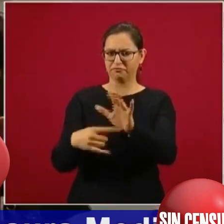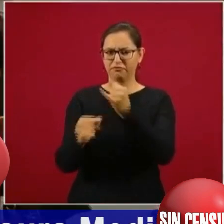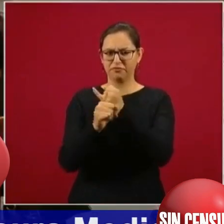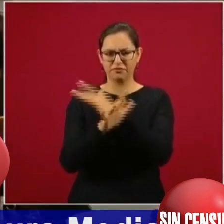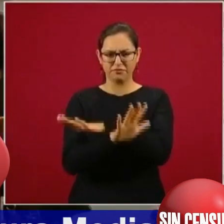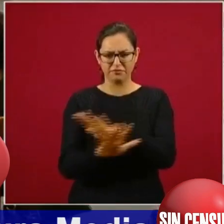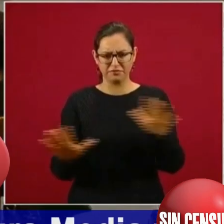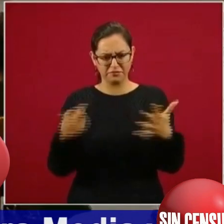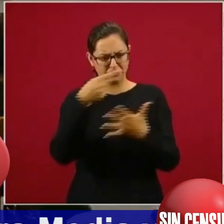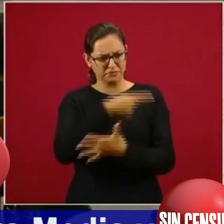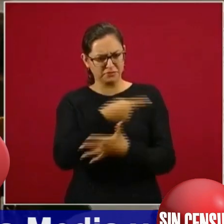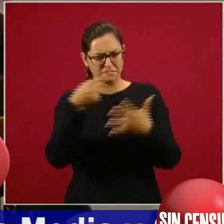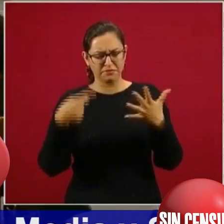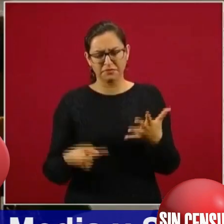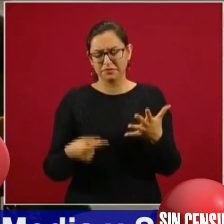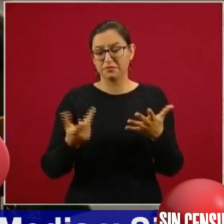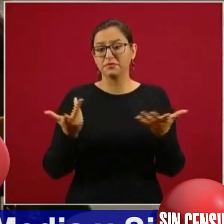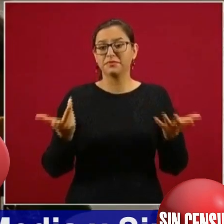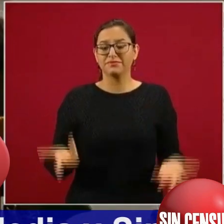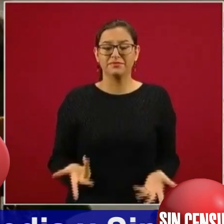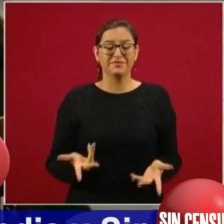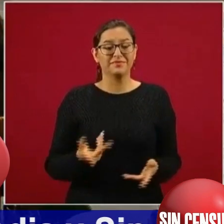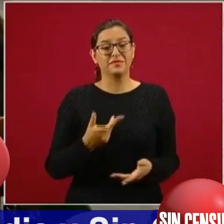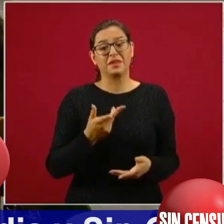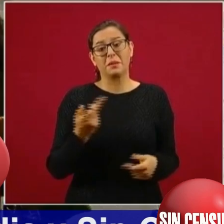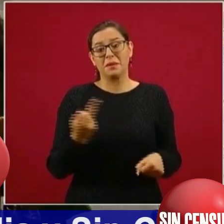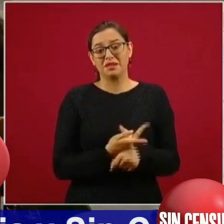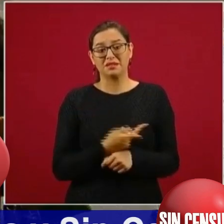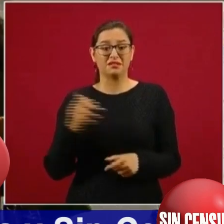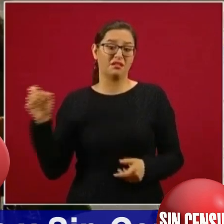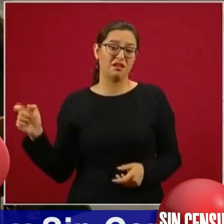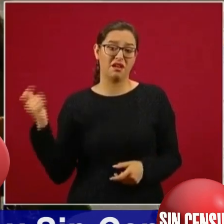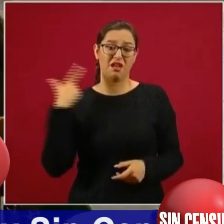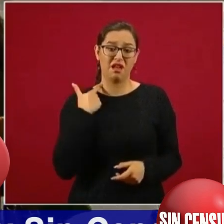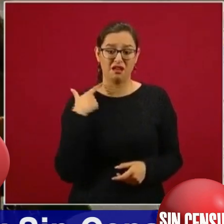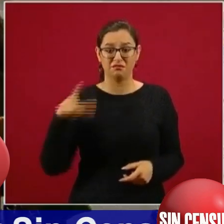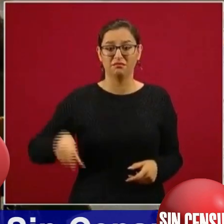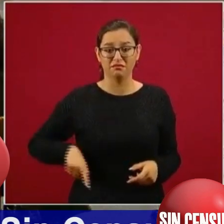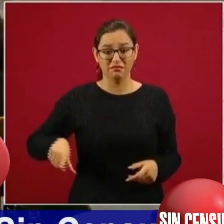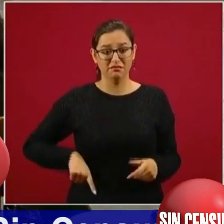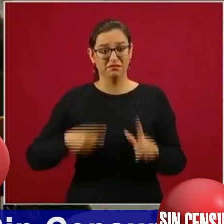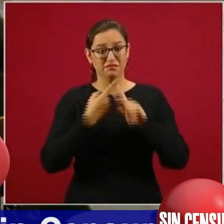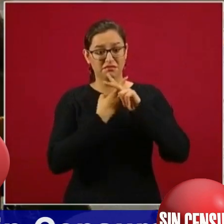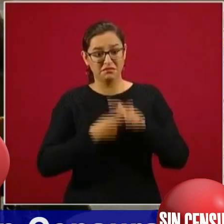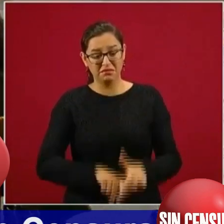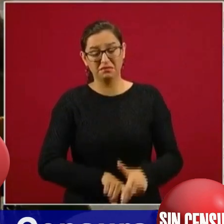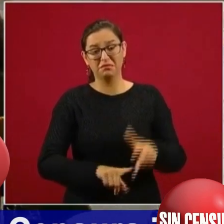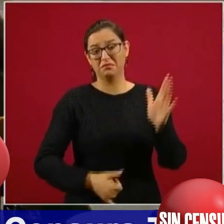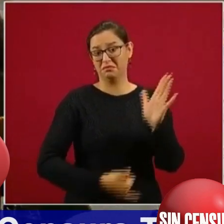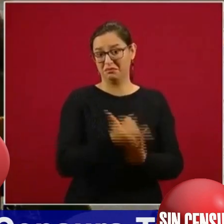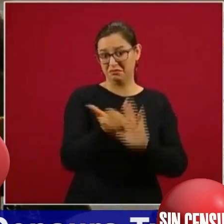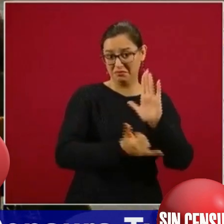de estas obras que heredamos emproblemadas